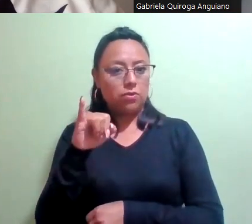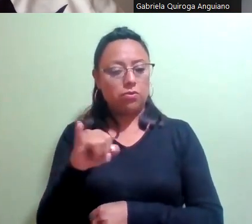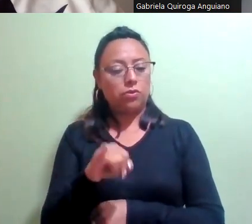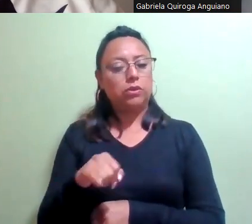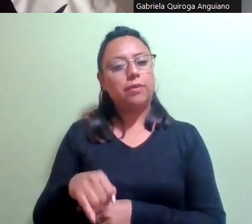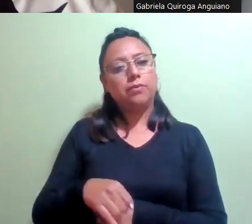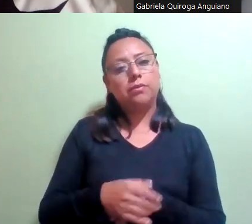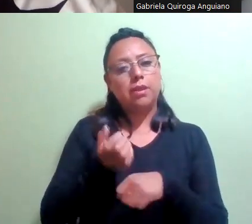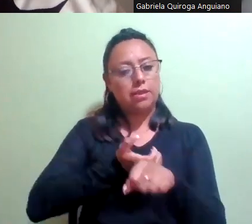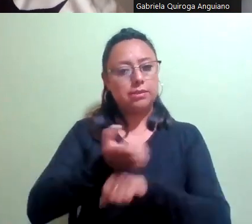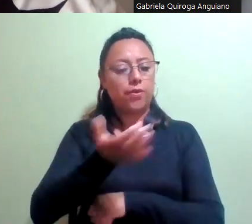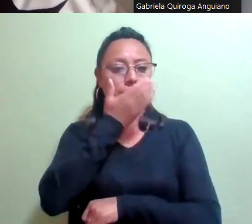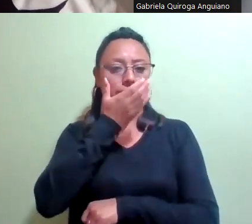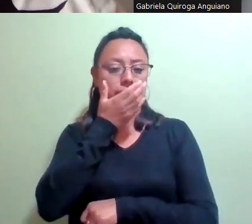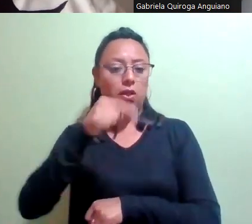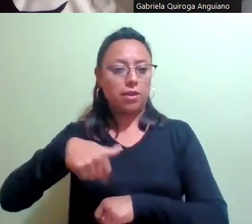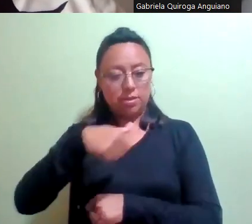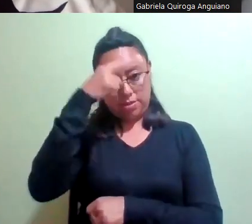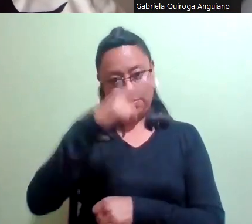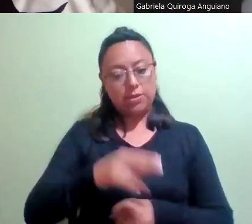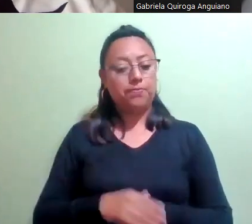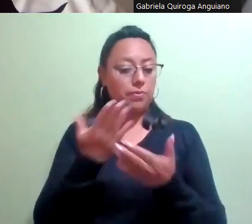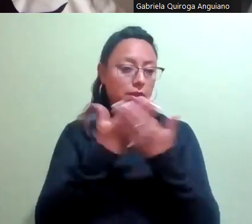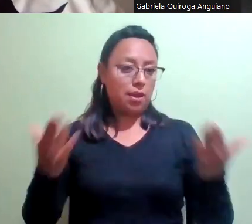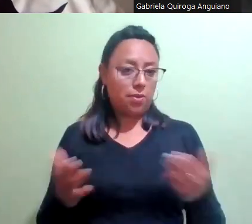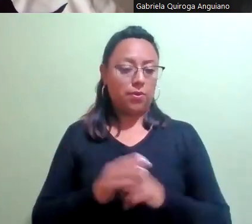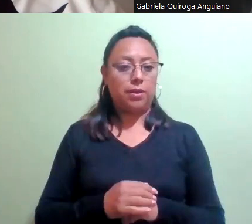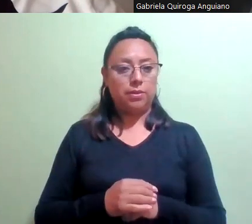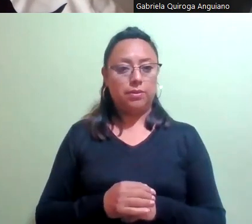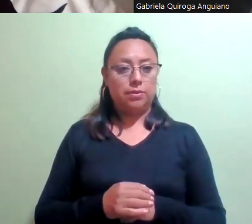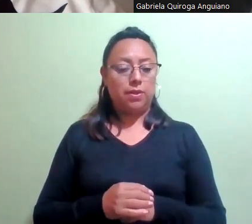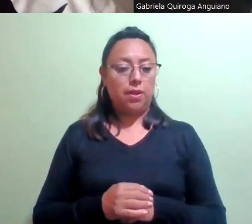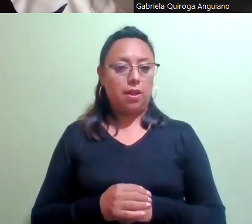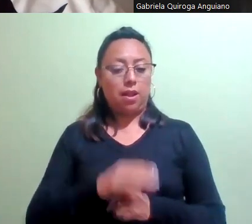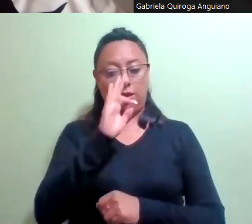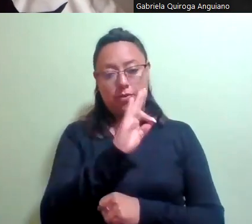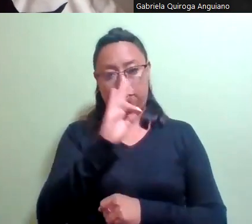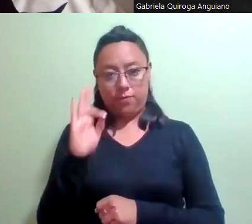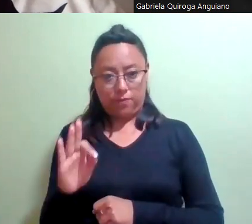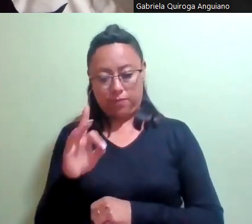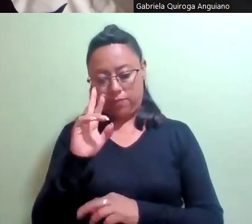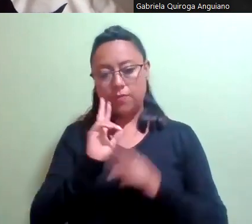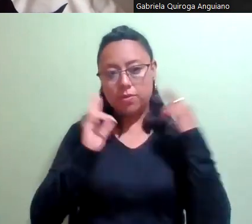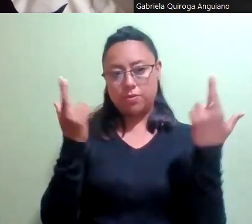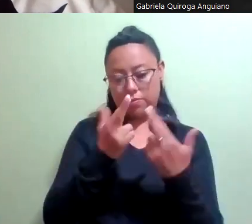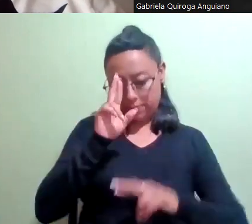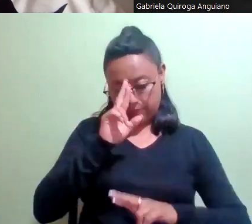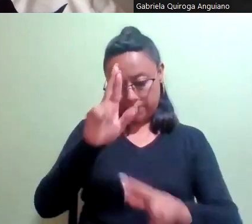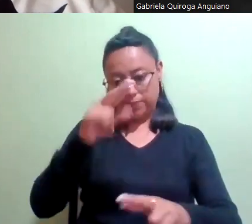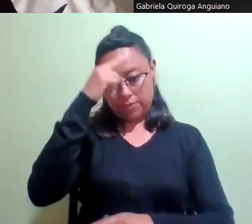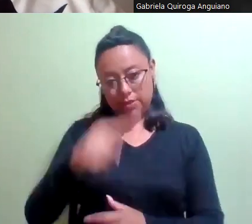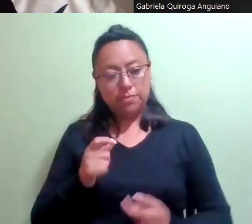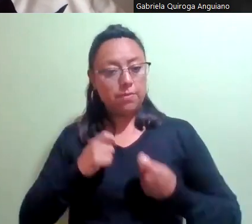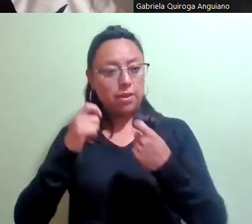México. Para la designación de la fecha de la realización de la sesión solemne con motivo de la entrega de la